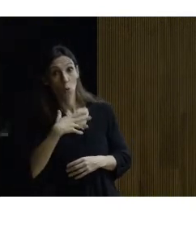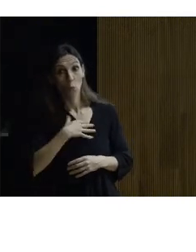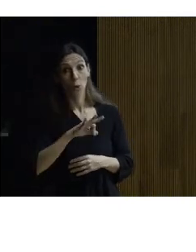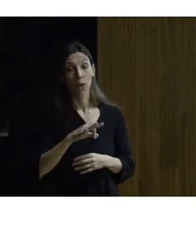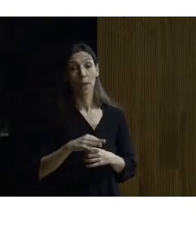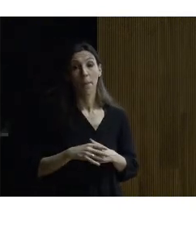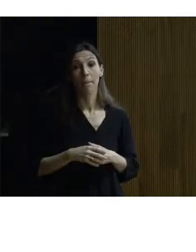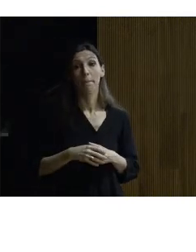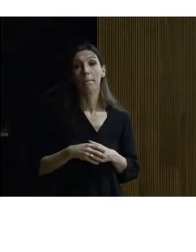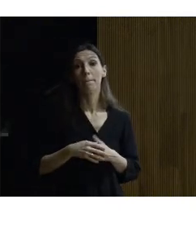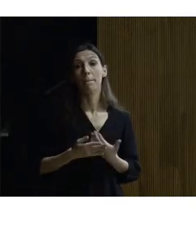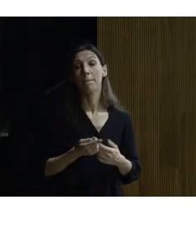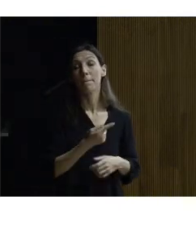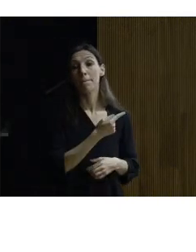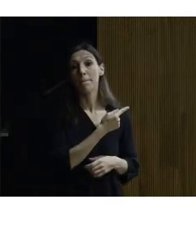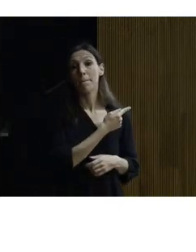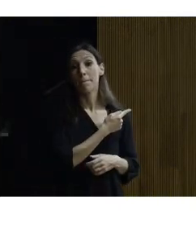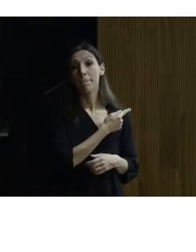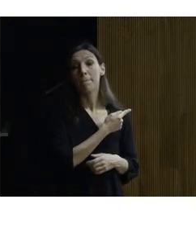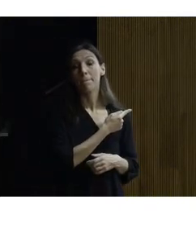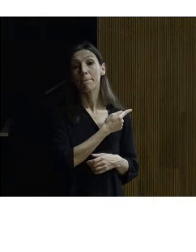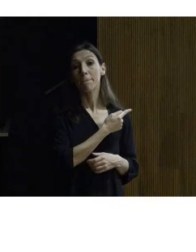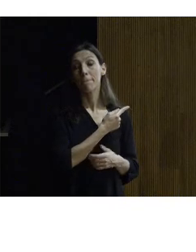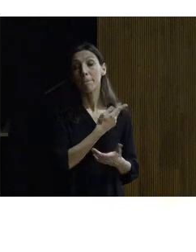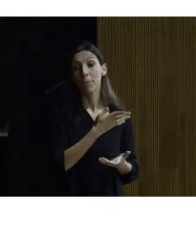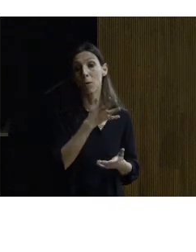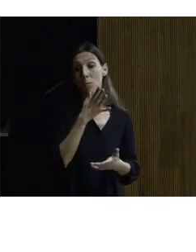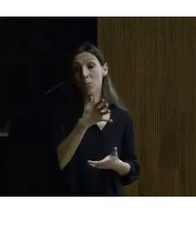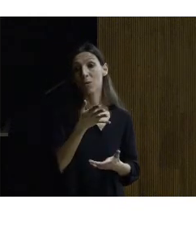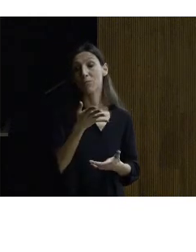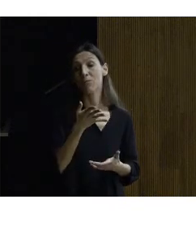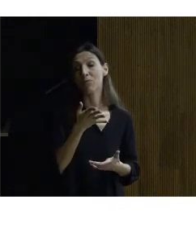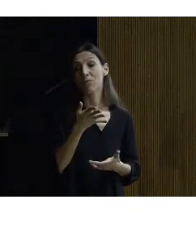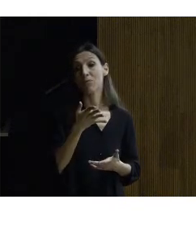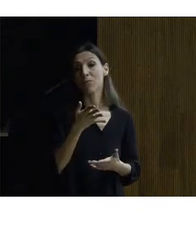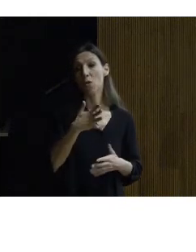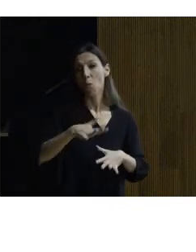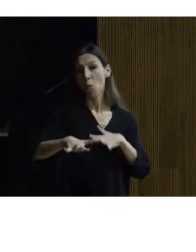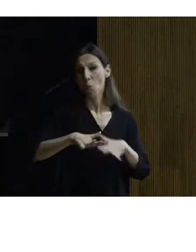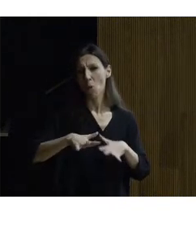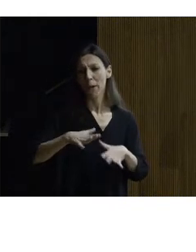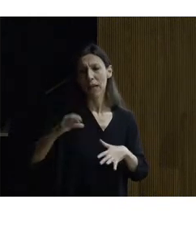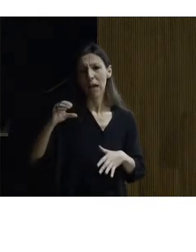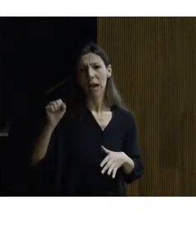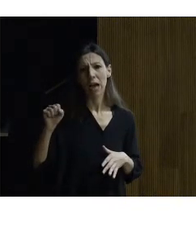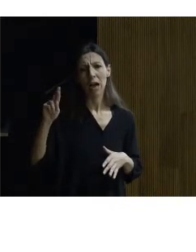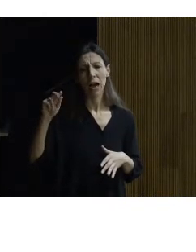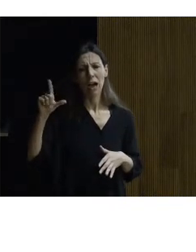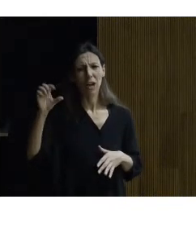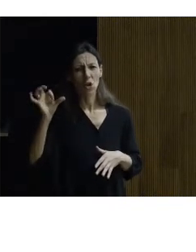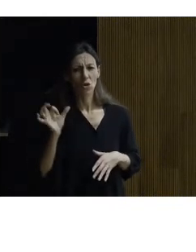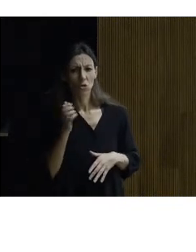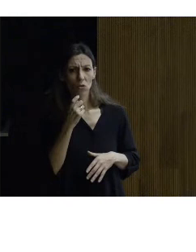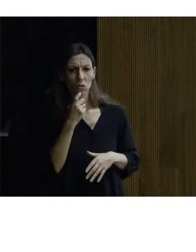este es un plano que debo a la amabilidad de Carlos de Roja un plano de planta otro plano de